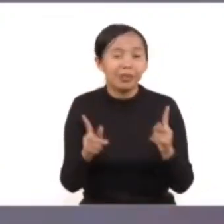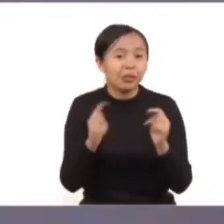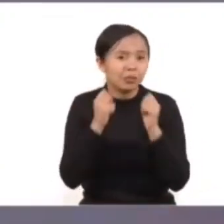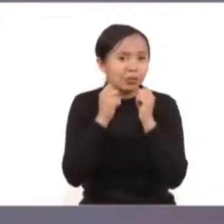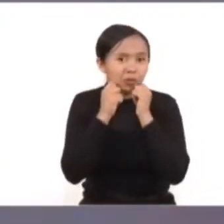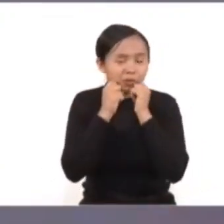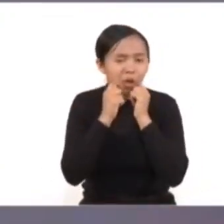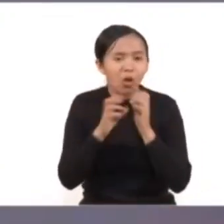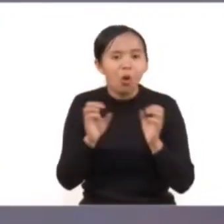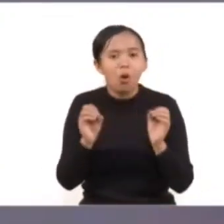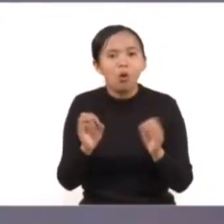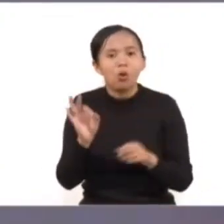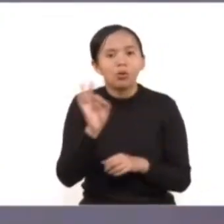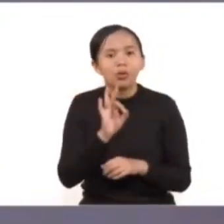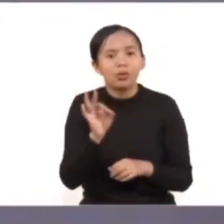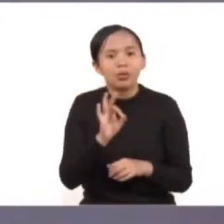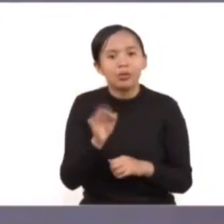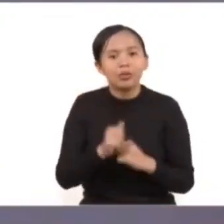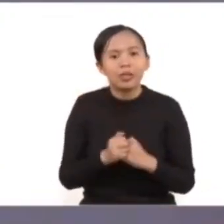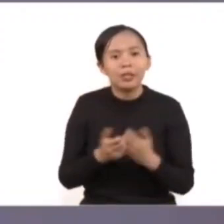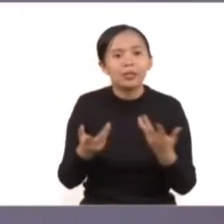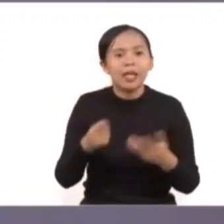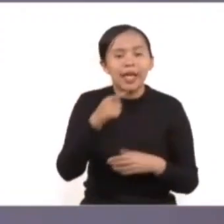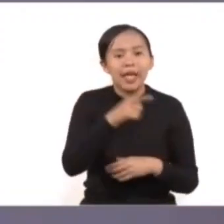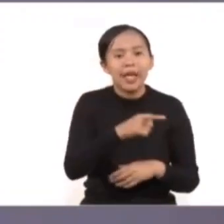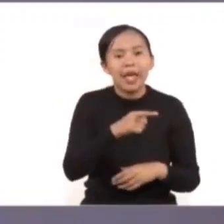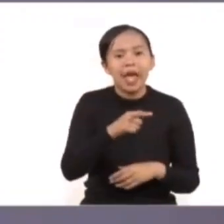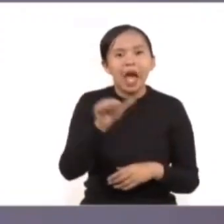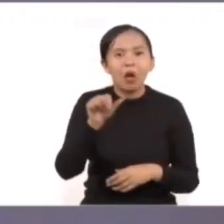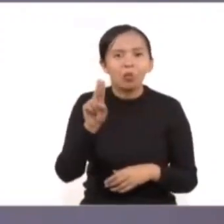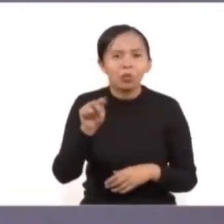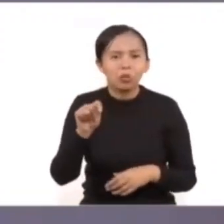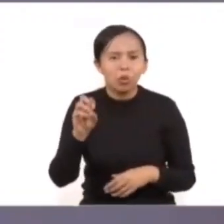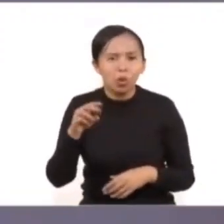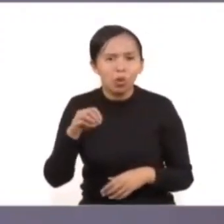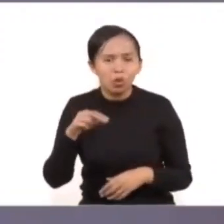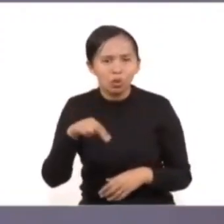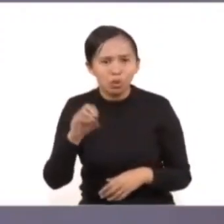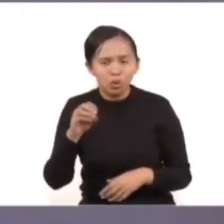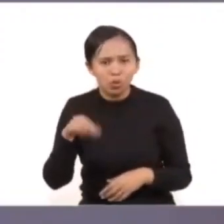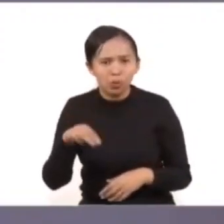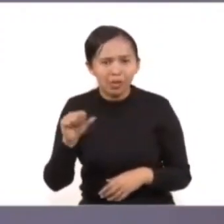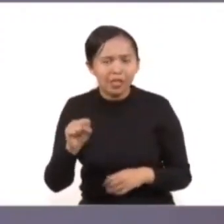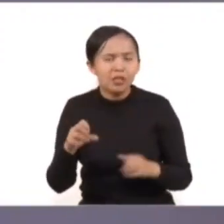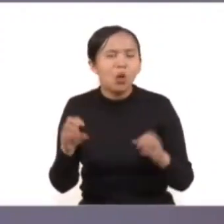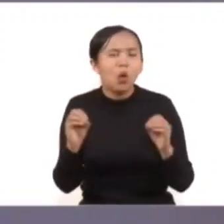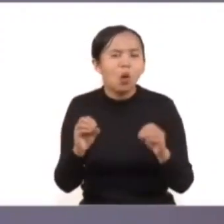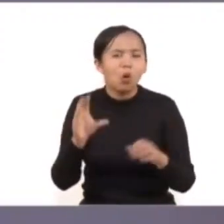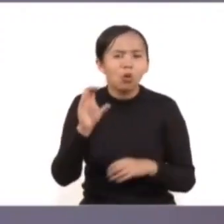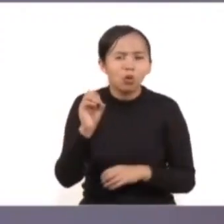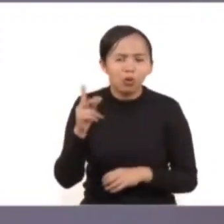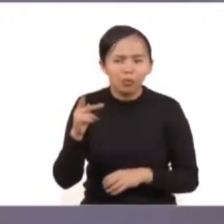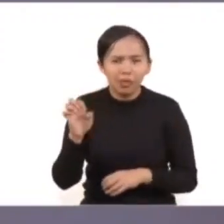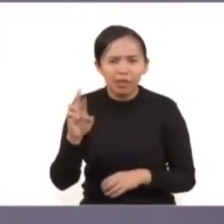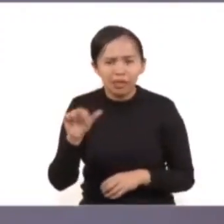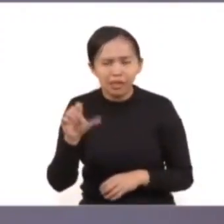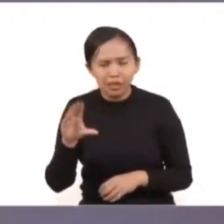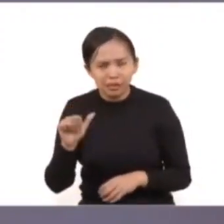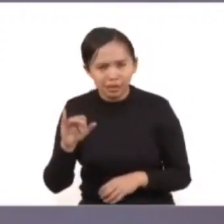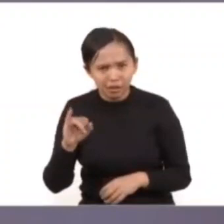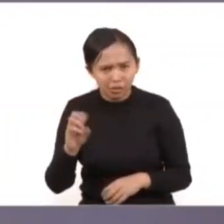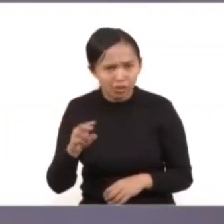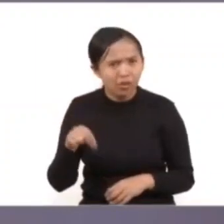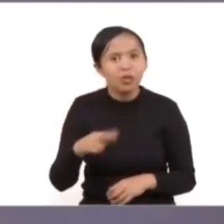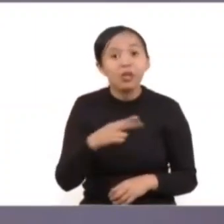si son descentralizadas o desconcentradas, si son autónomas o si son por cooperación, todas se han sumado a esta estrategia